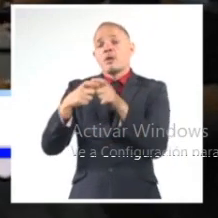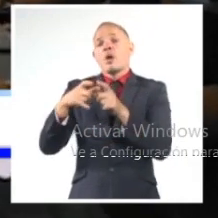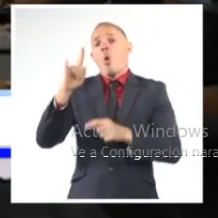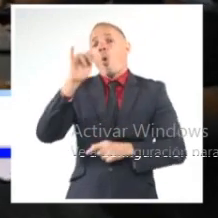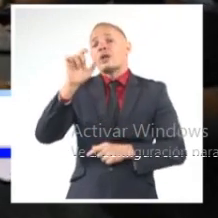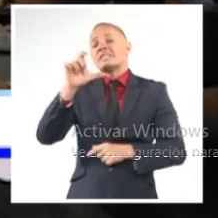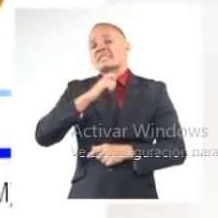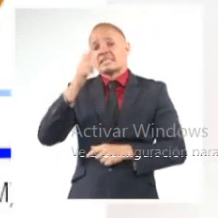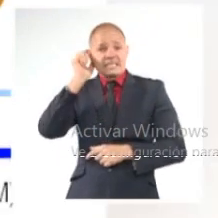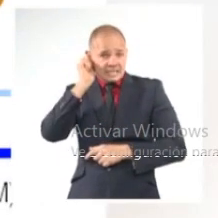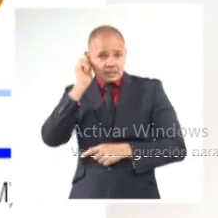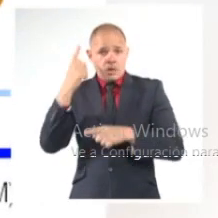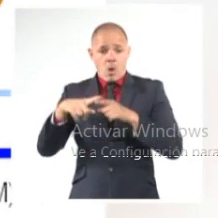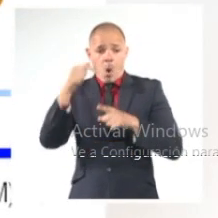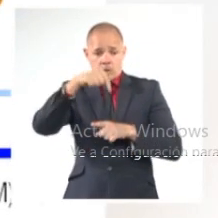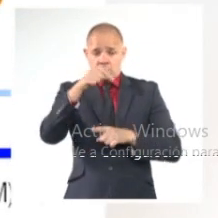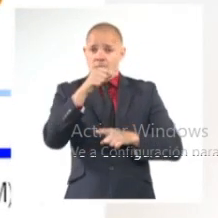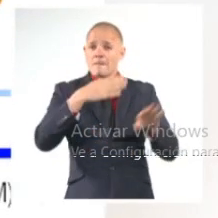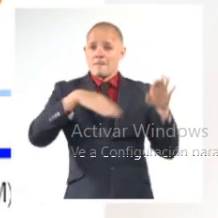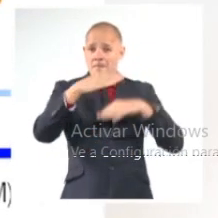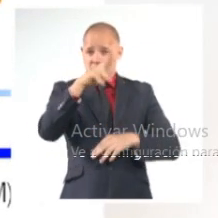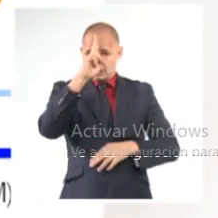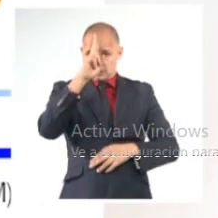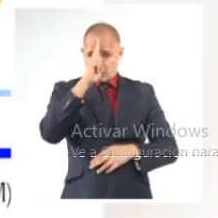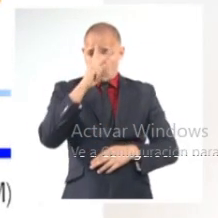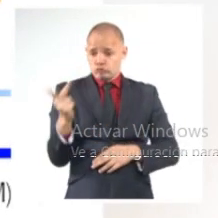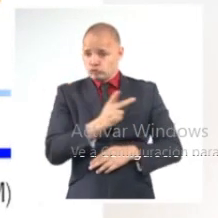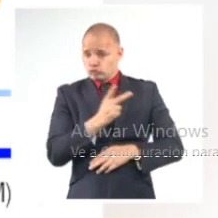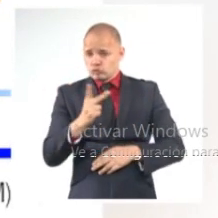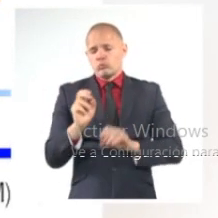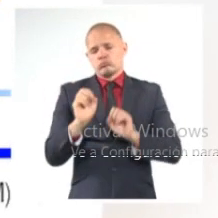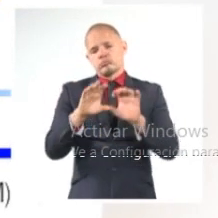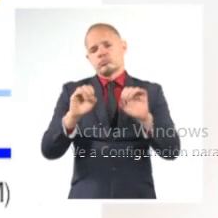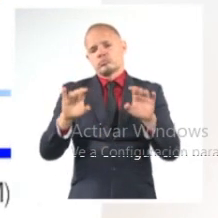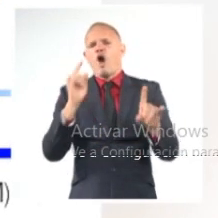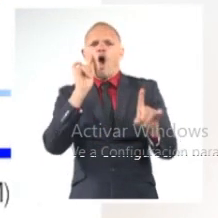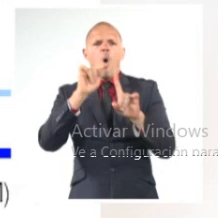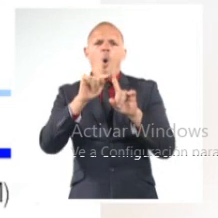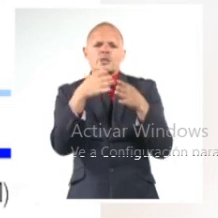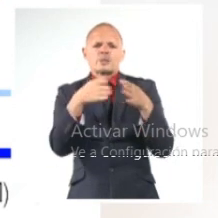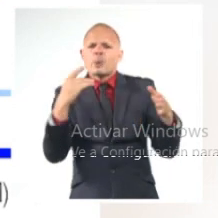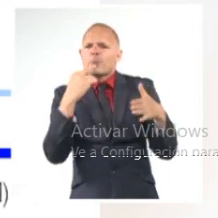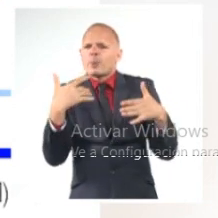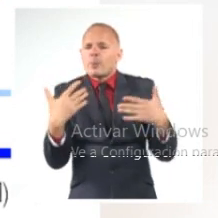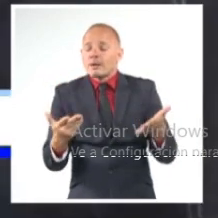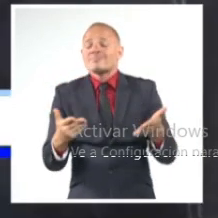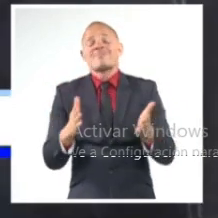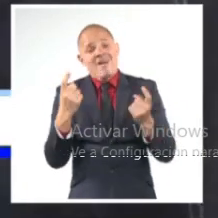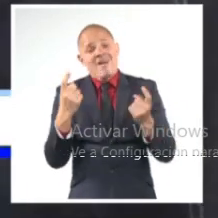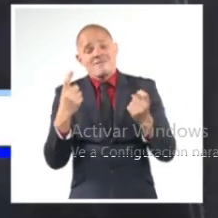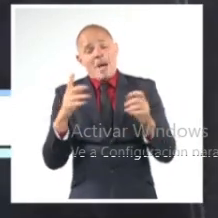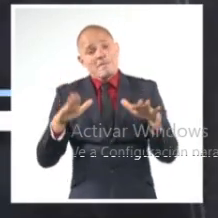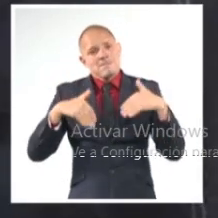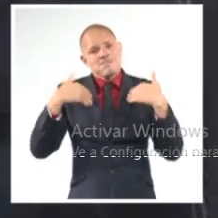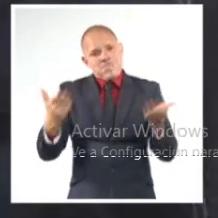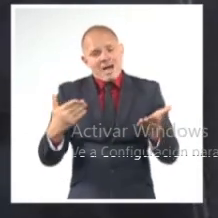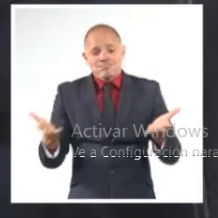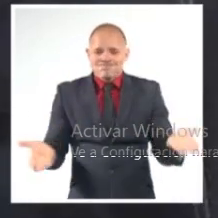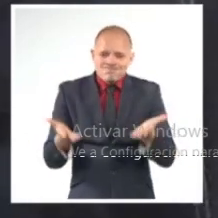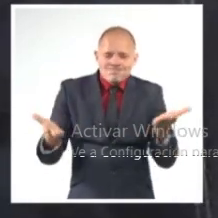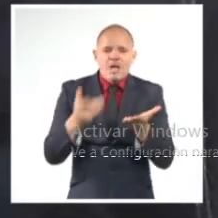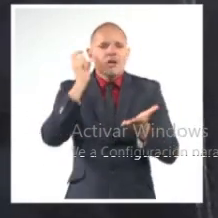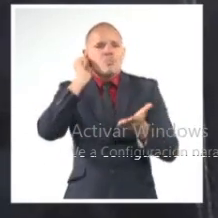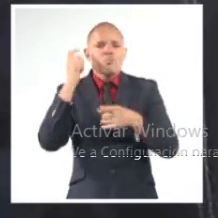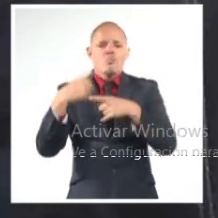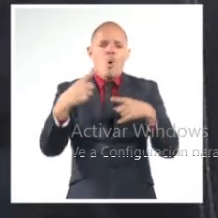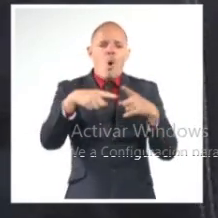destacaron en conferencia de prensa que los objetivos son fomentar la lactancia materna o natural y mejorar la salud de los